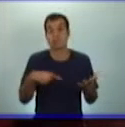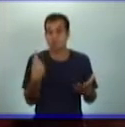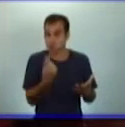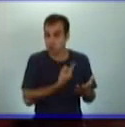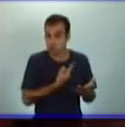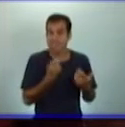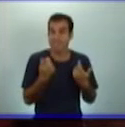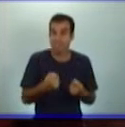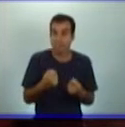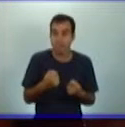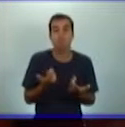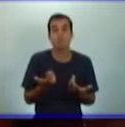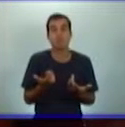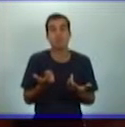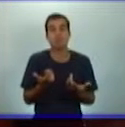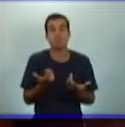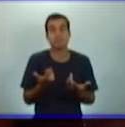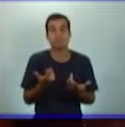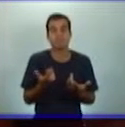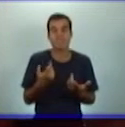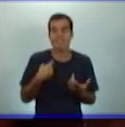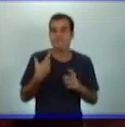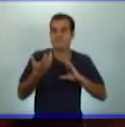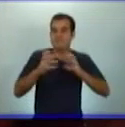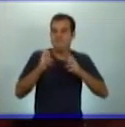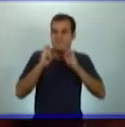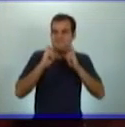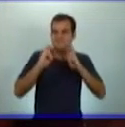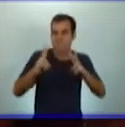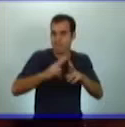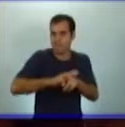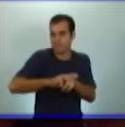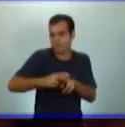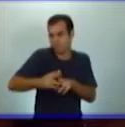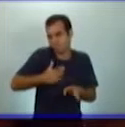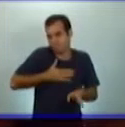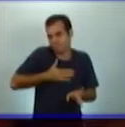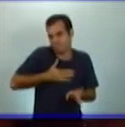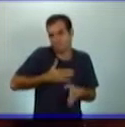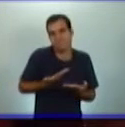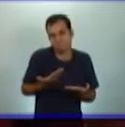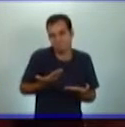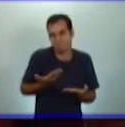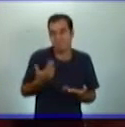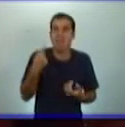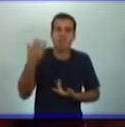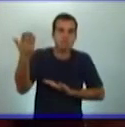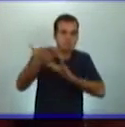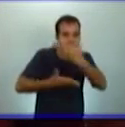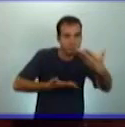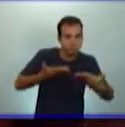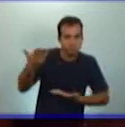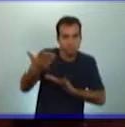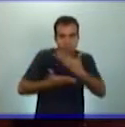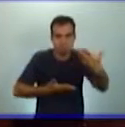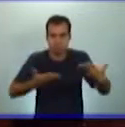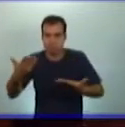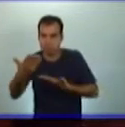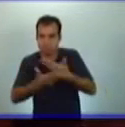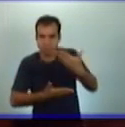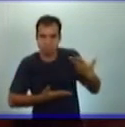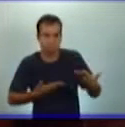apoyarnos en nuestras vivencias y en los intercambios que vamos a tener nosotros.